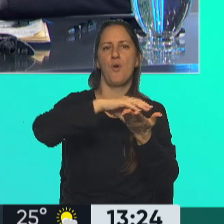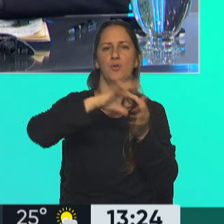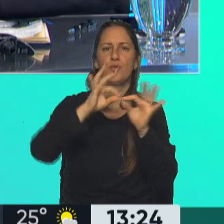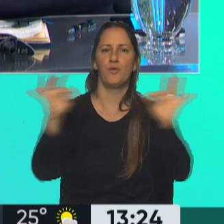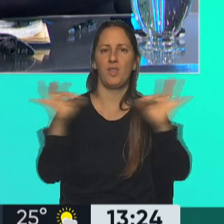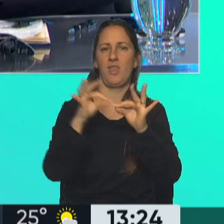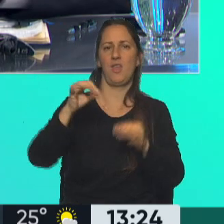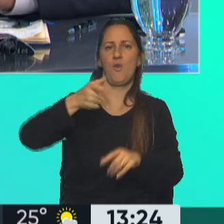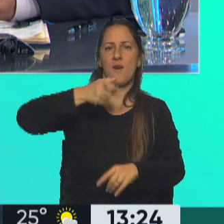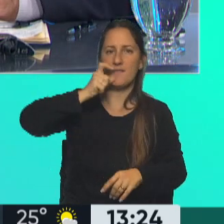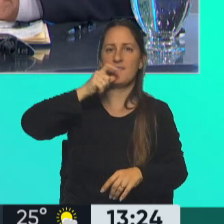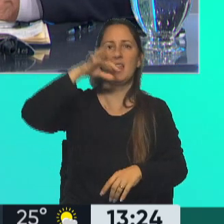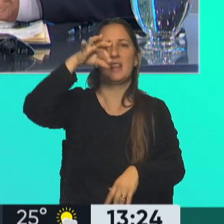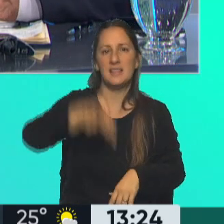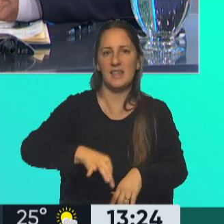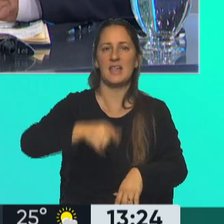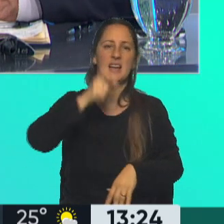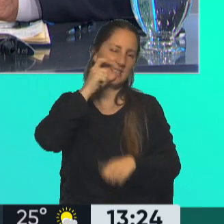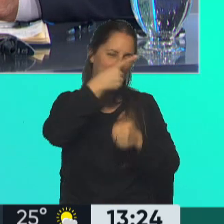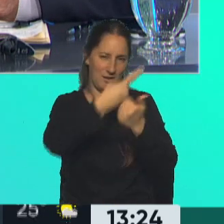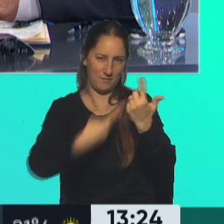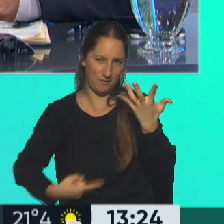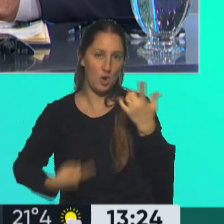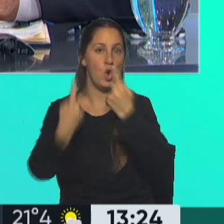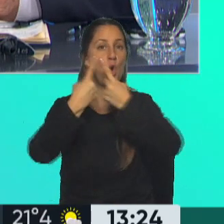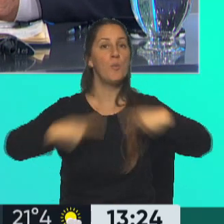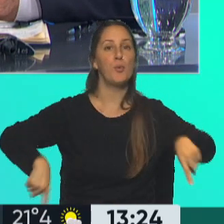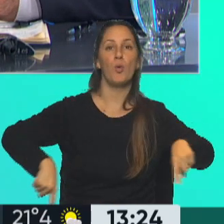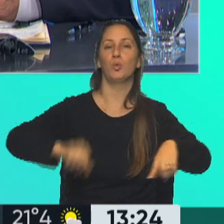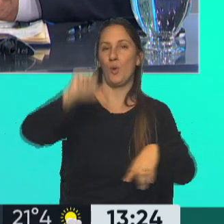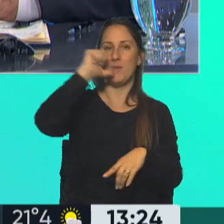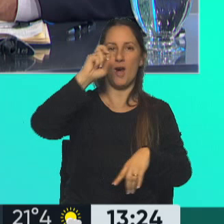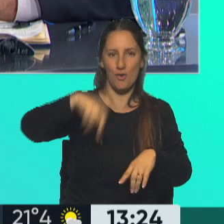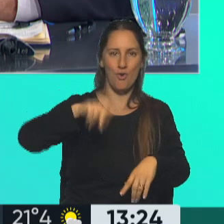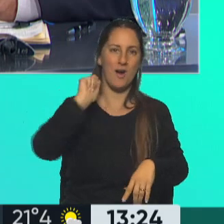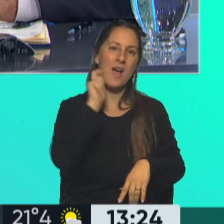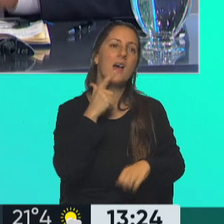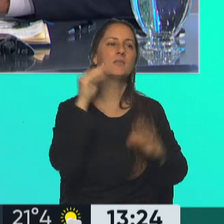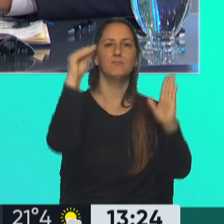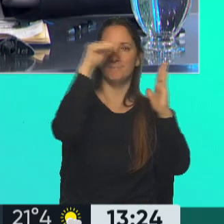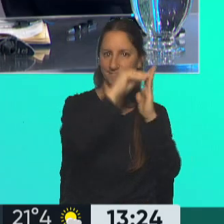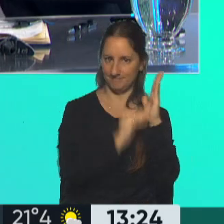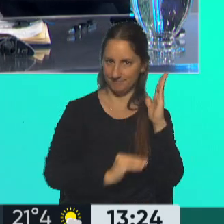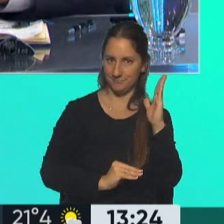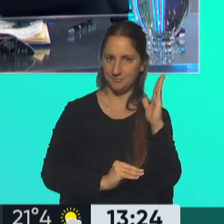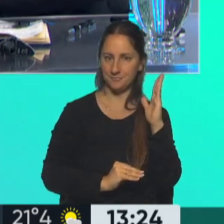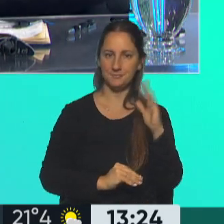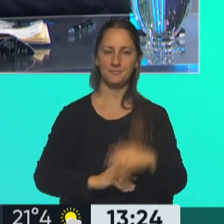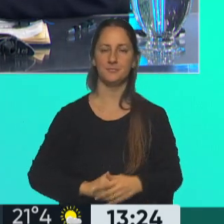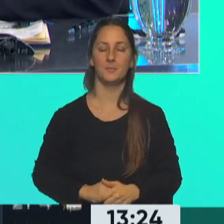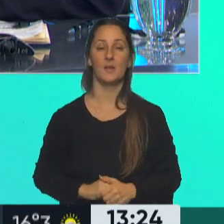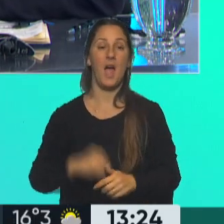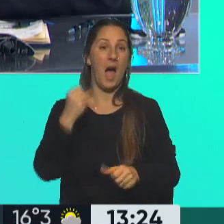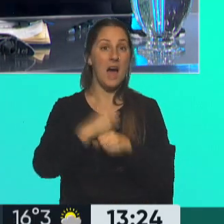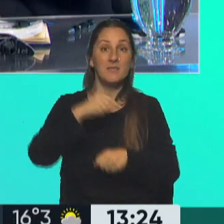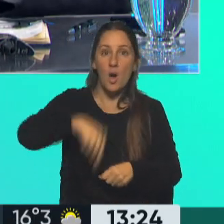café, té, galletitas, harina, una serie de productos gaseosas y demás que van a estar incluidos con la intención, esto que hasta ahora